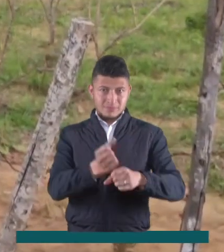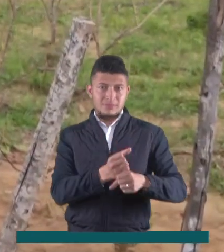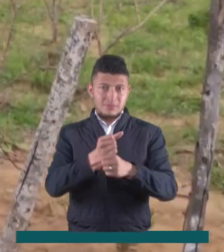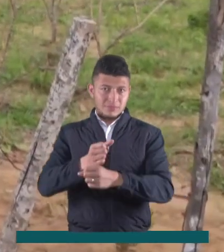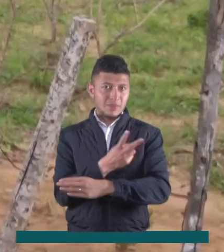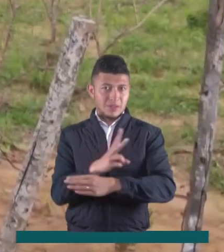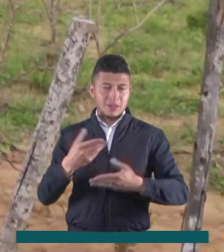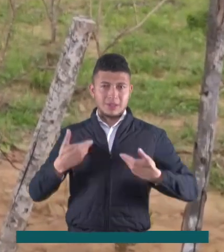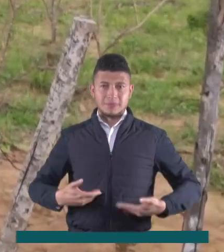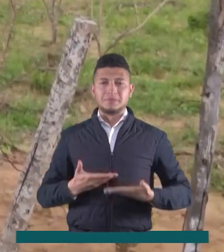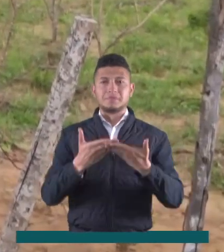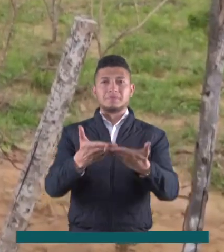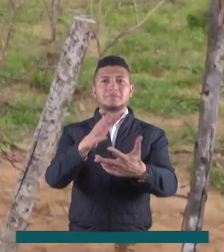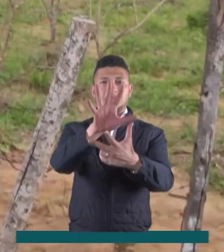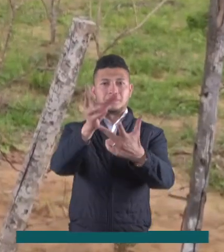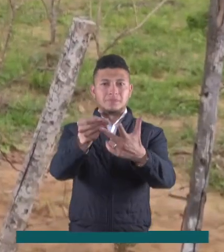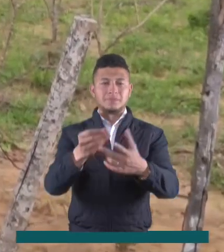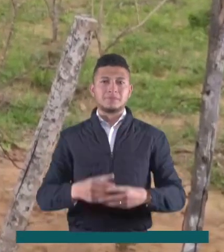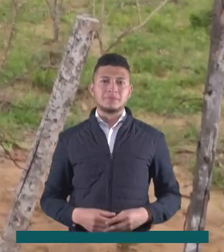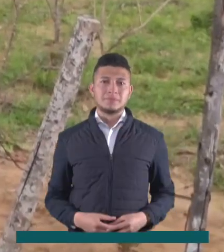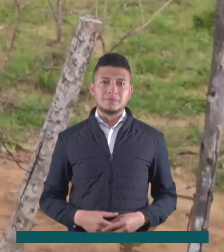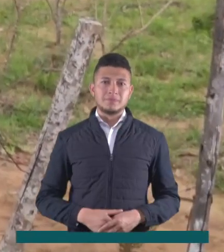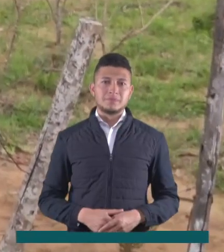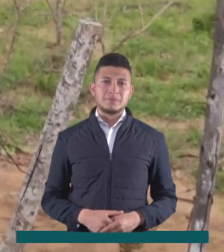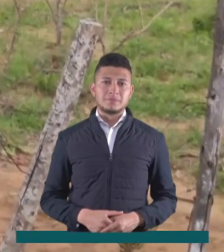Puerto Carreño, Bichá informo a Caterin Vargas para Enlace 3.